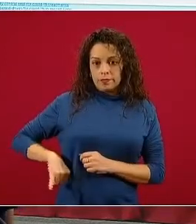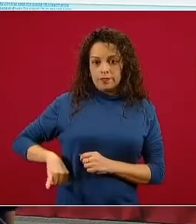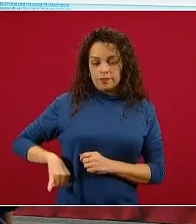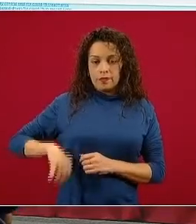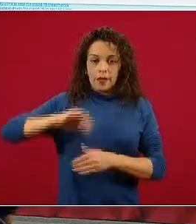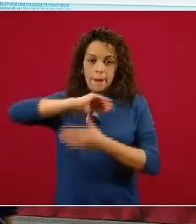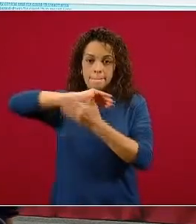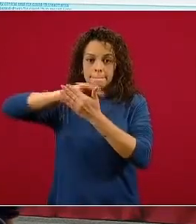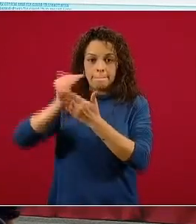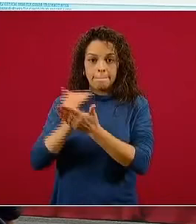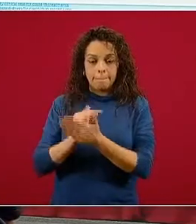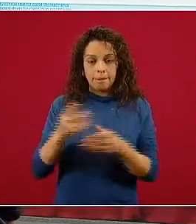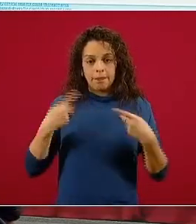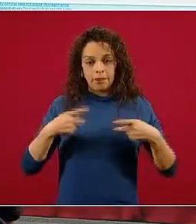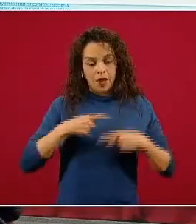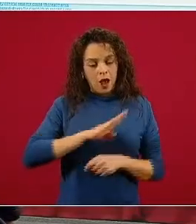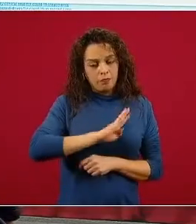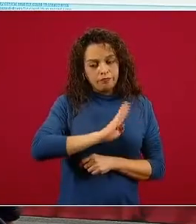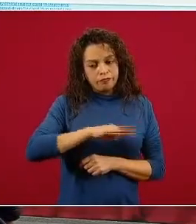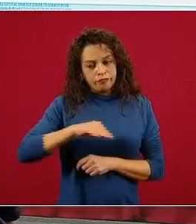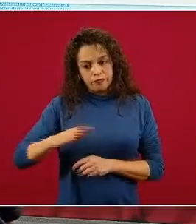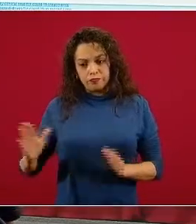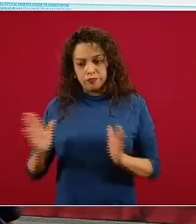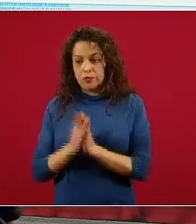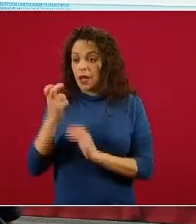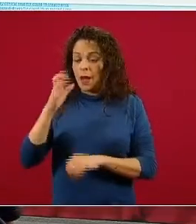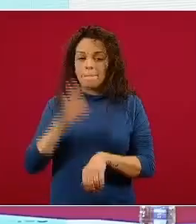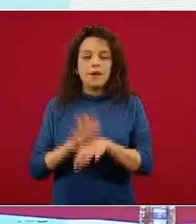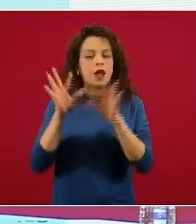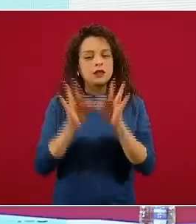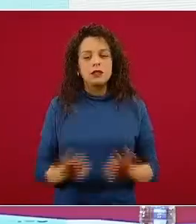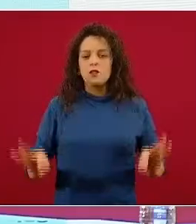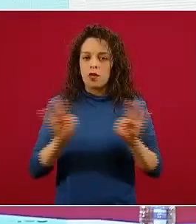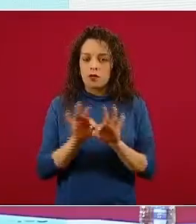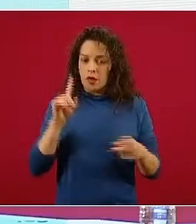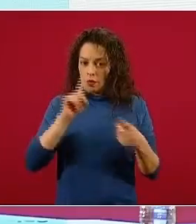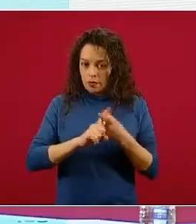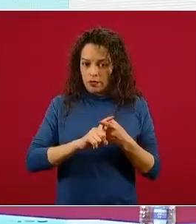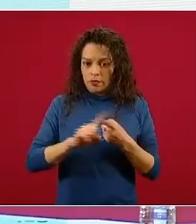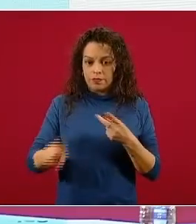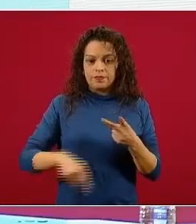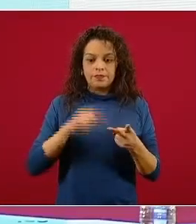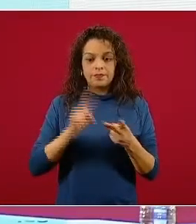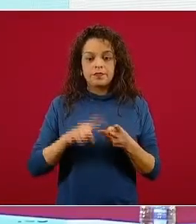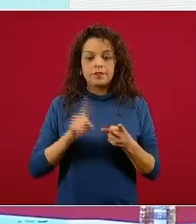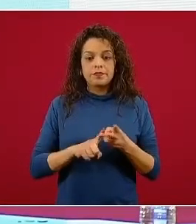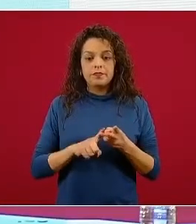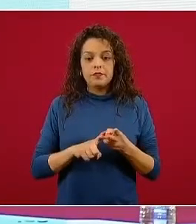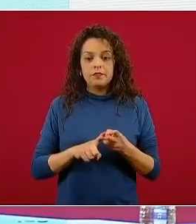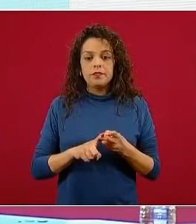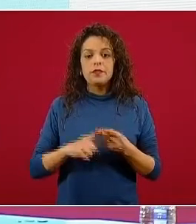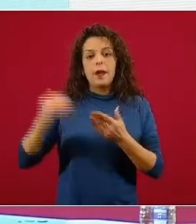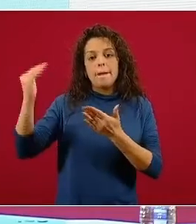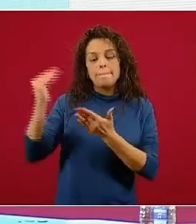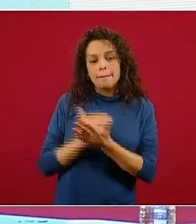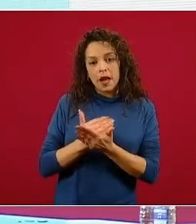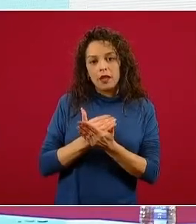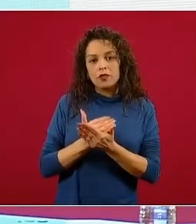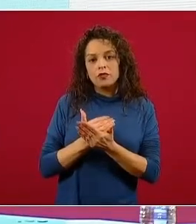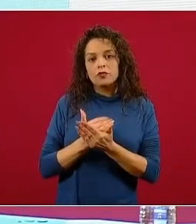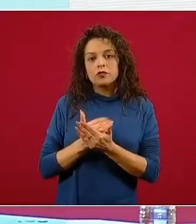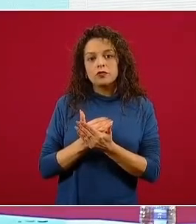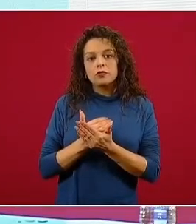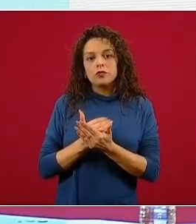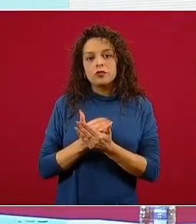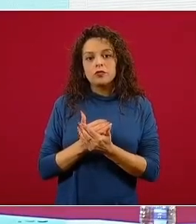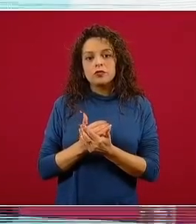Reducir la mortalidad, esa era el propósito primario. Reducir la necesidad o la probabilidad de llegar a tener